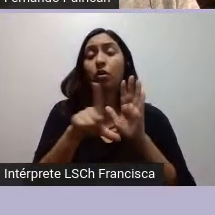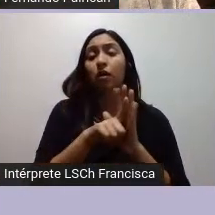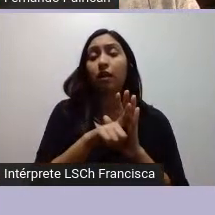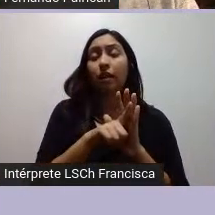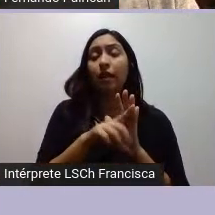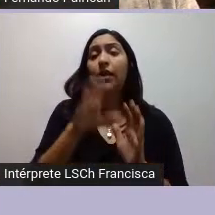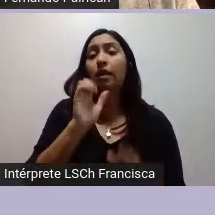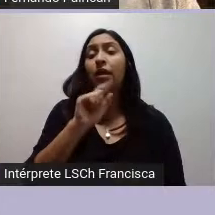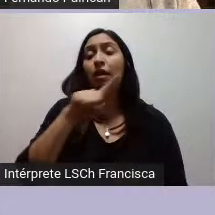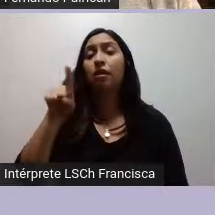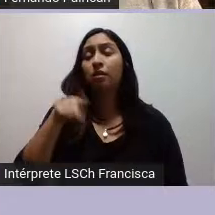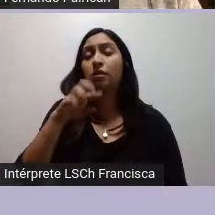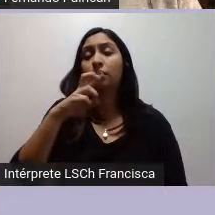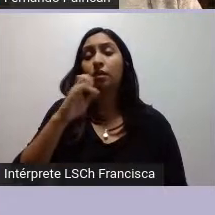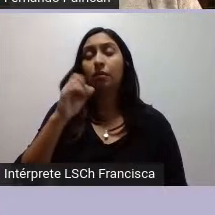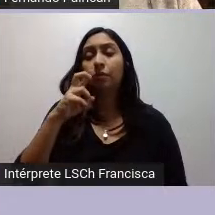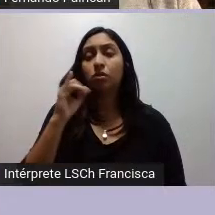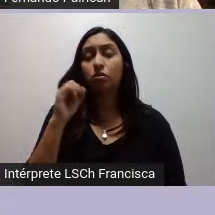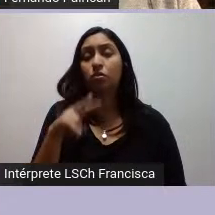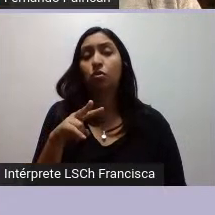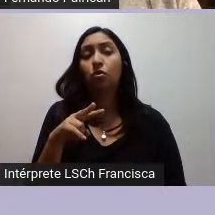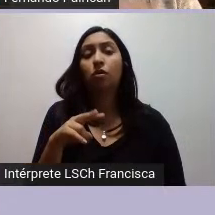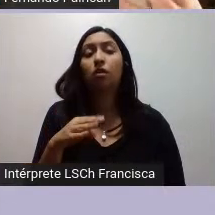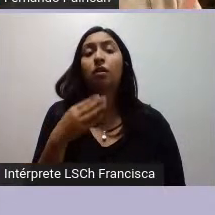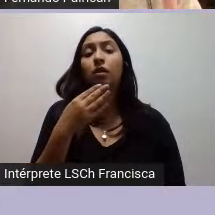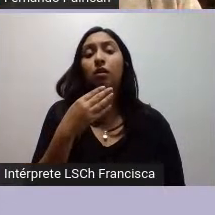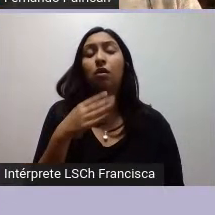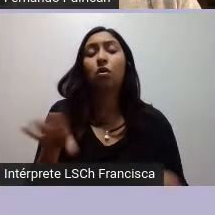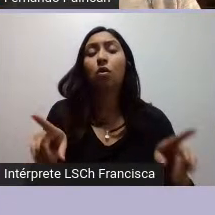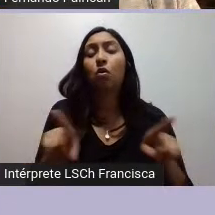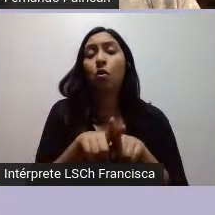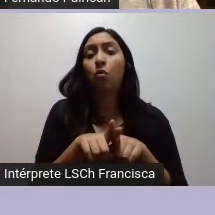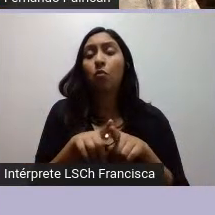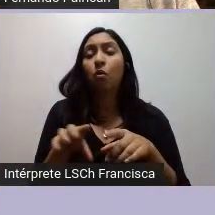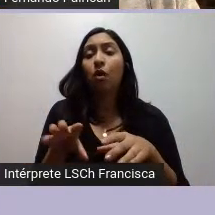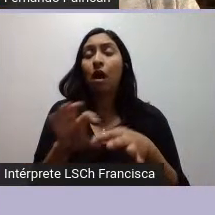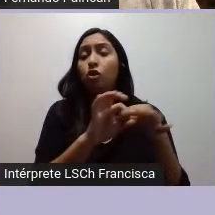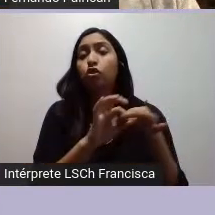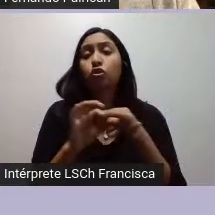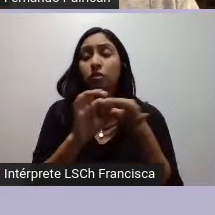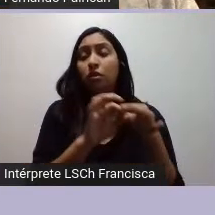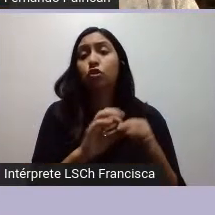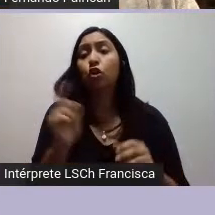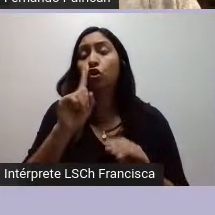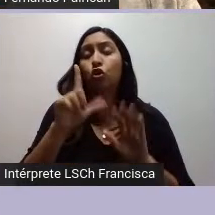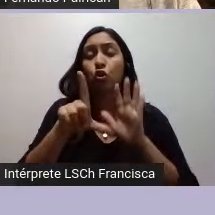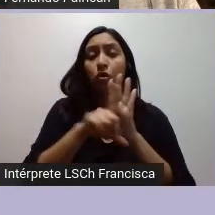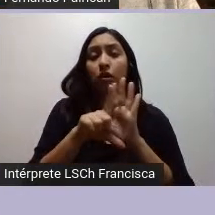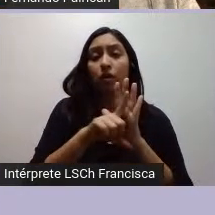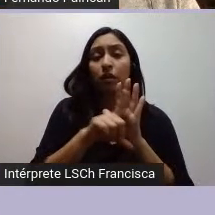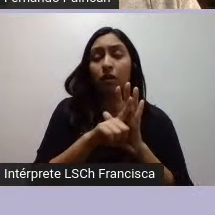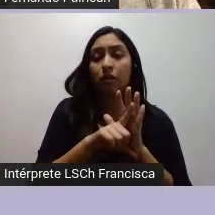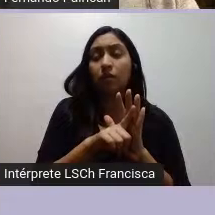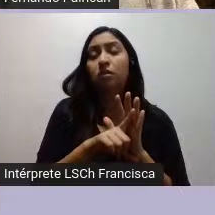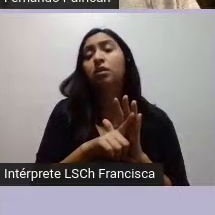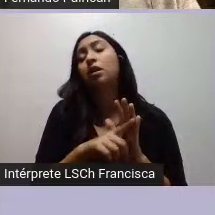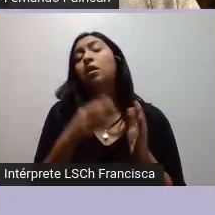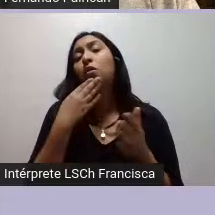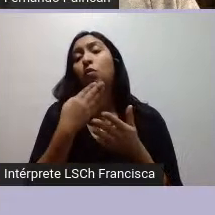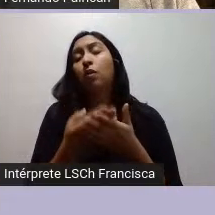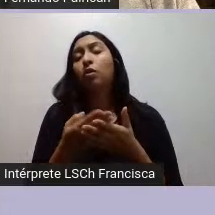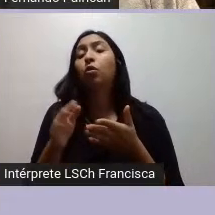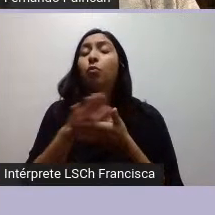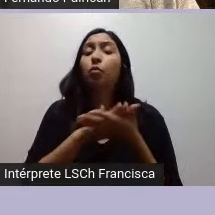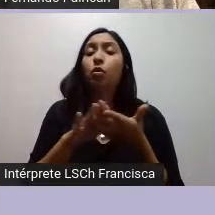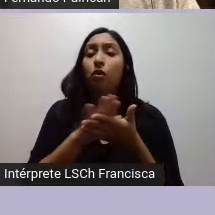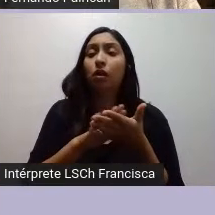contra el Consejo de Todas las Tierras como asociación ilícita sobre todo cuando presenta la Buenufoia la bandera que muchos tomaron en sus manos para la